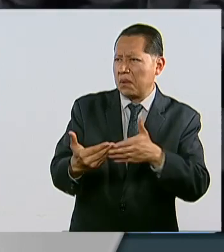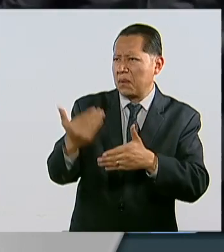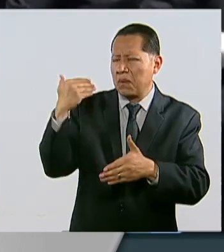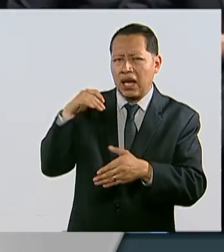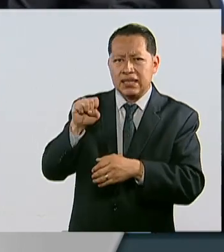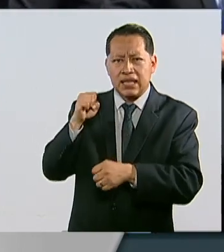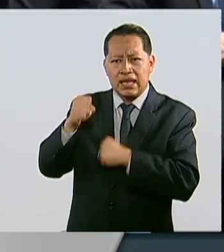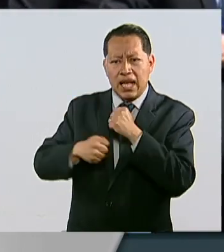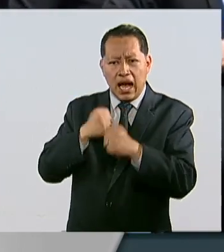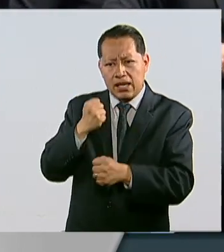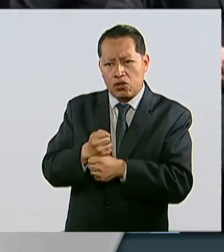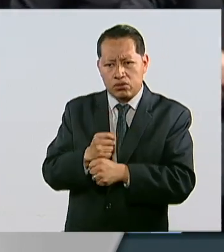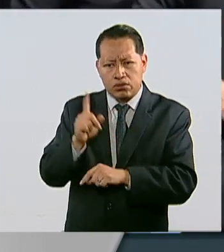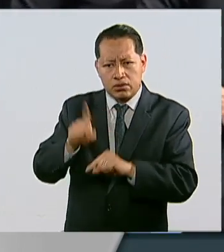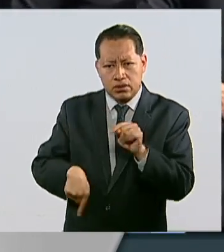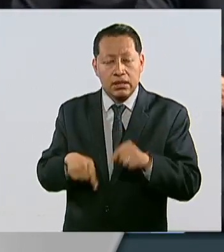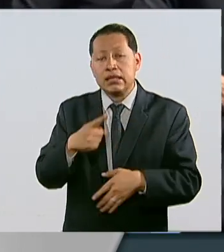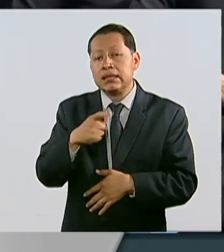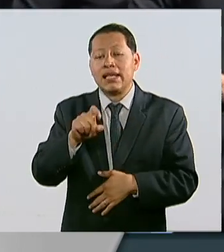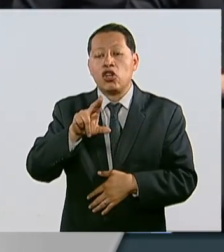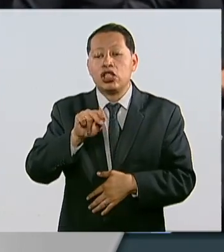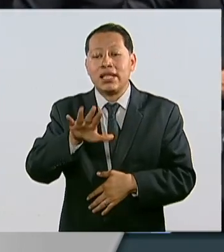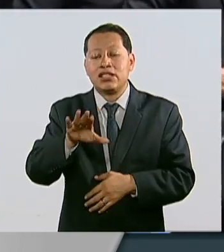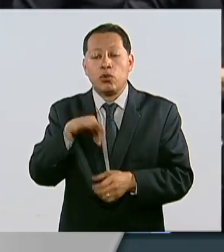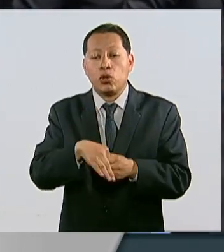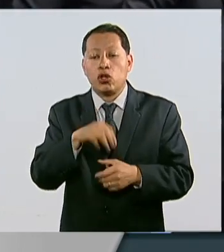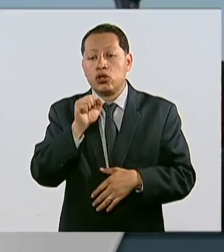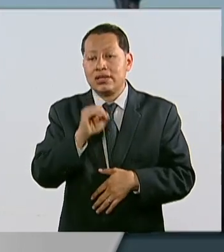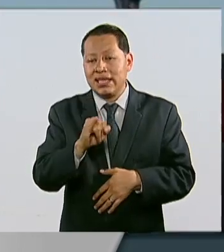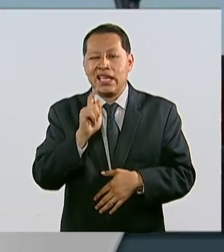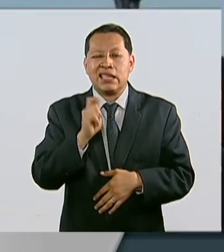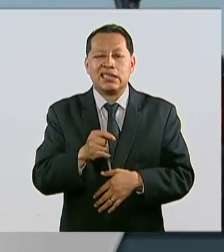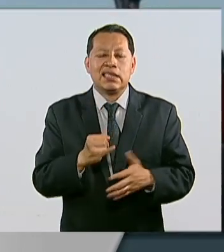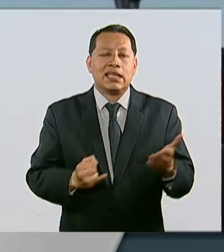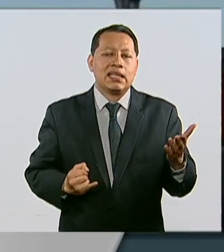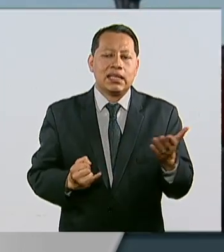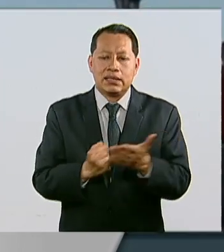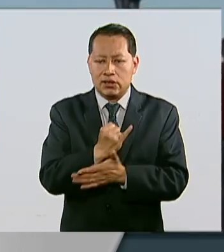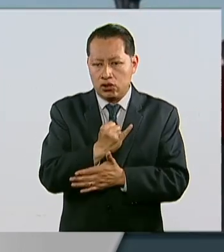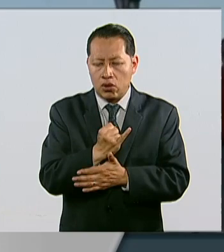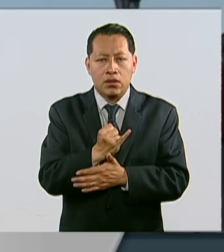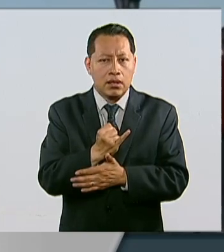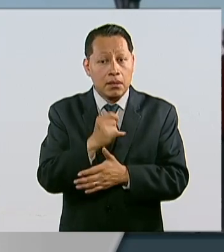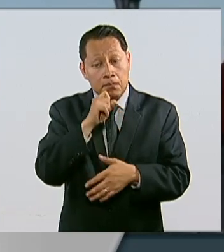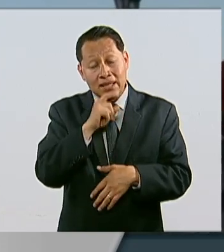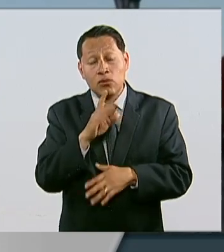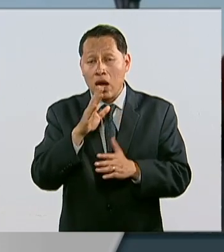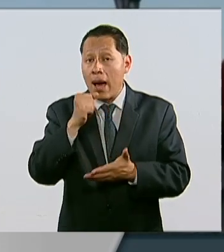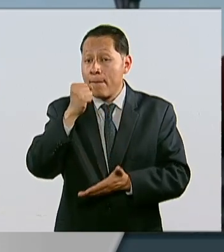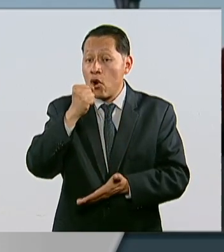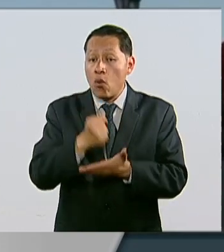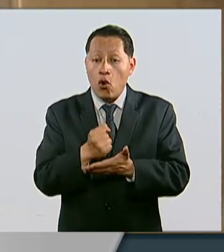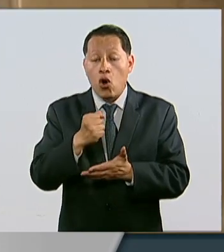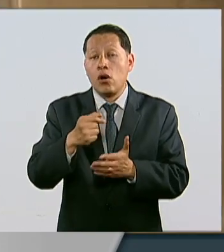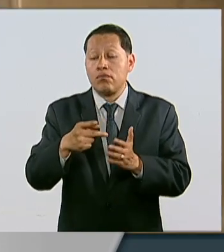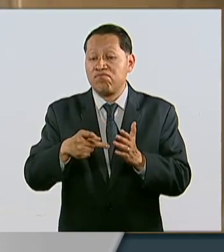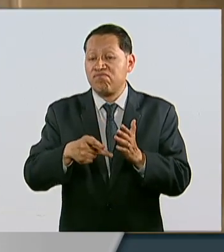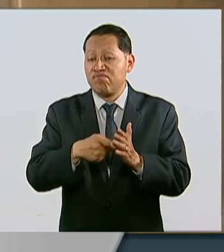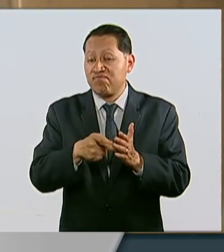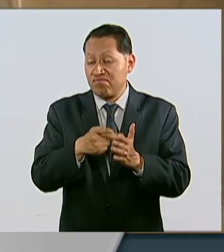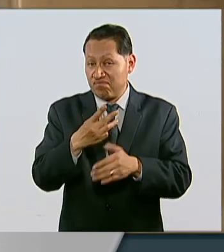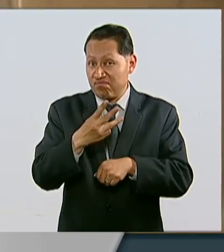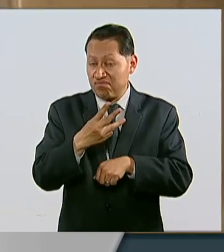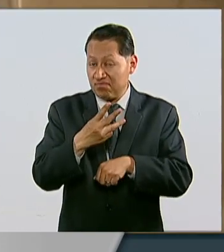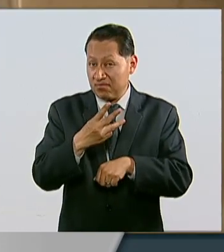60 años. Con 185 votos a favor, la resolución, que por cierto fue aprobada por trigésima vez desde